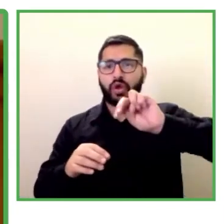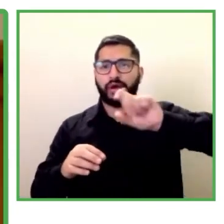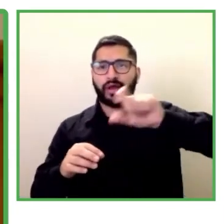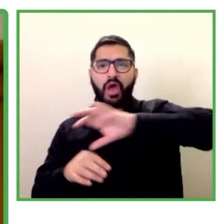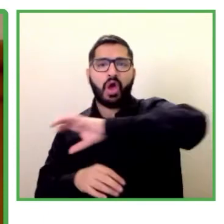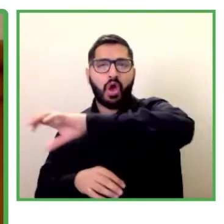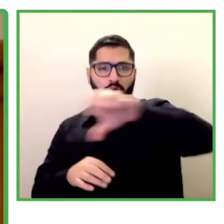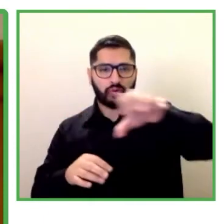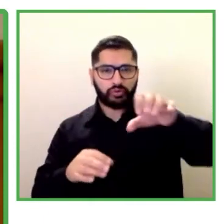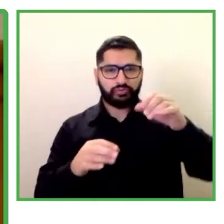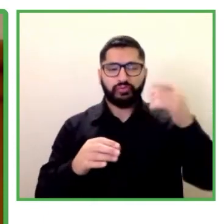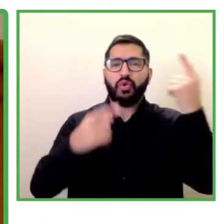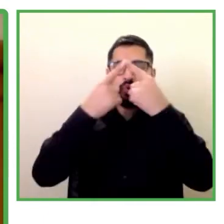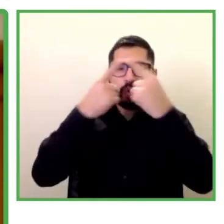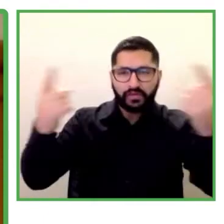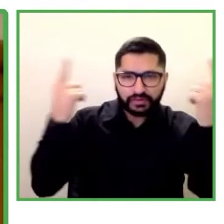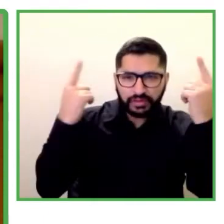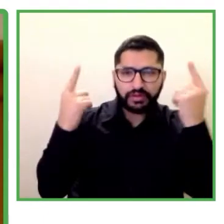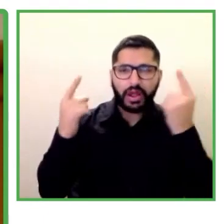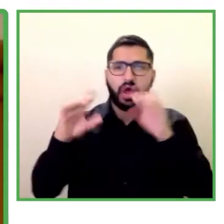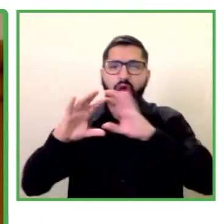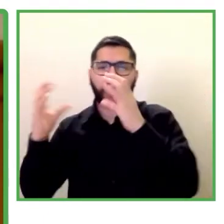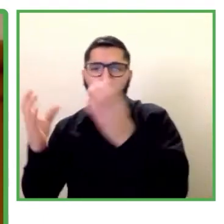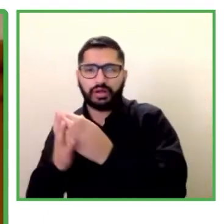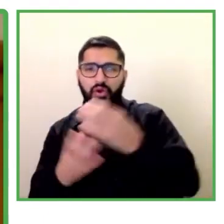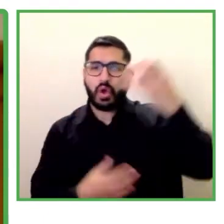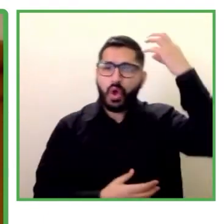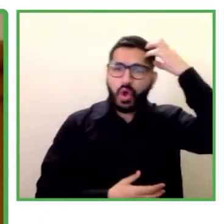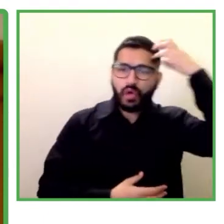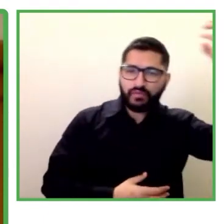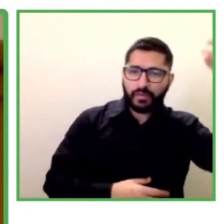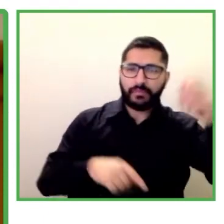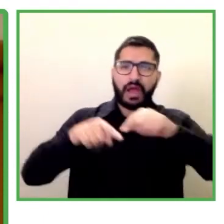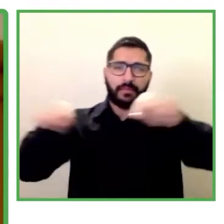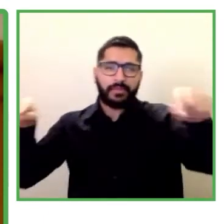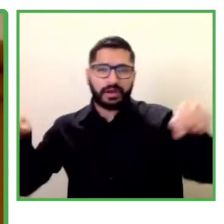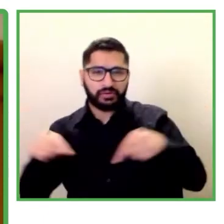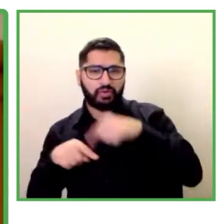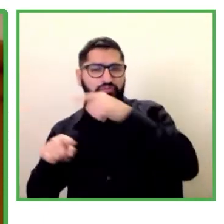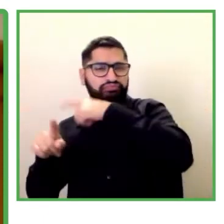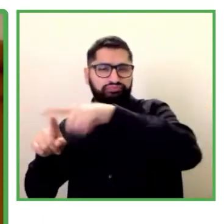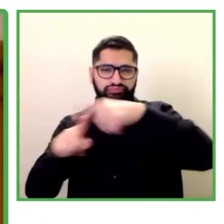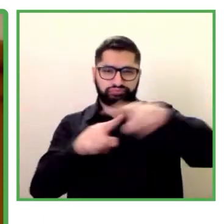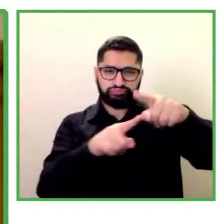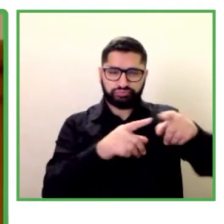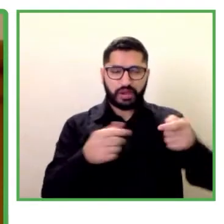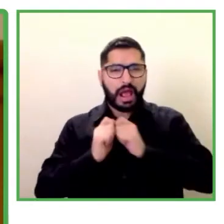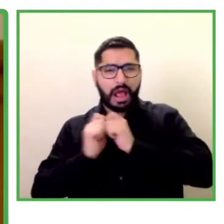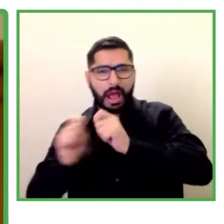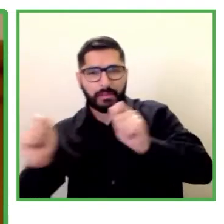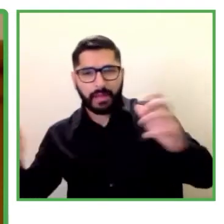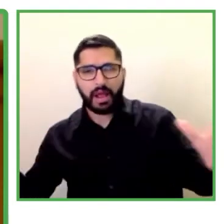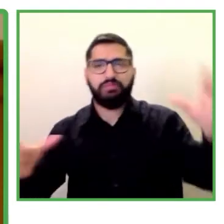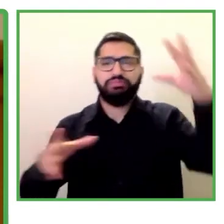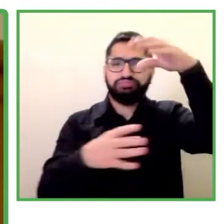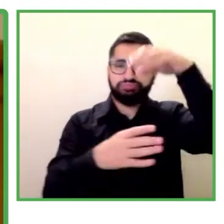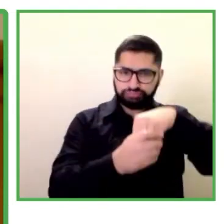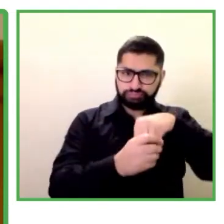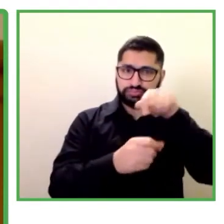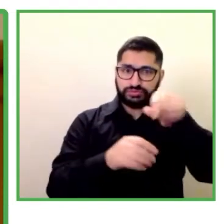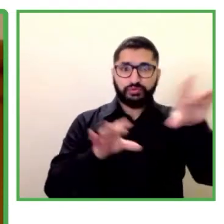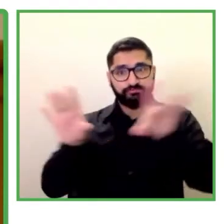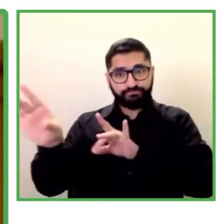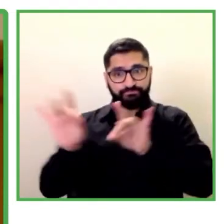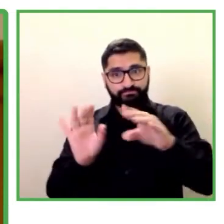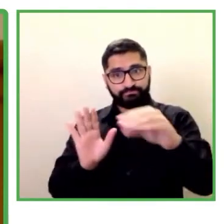cámaras empresariales y que ha logrado desde su primer año la inclusión de más de 9.000 personas con discapacidad en el mundo laboral adelante